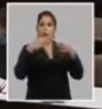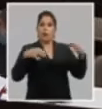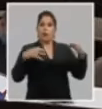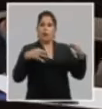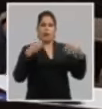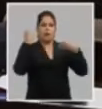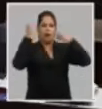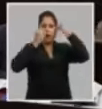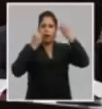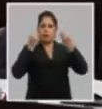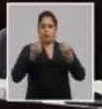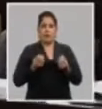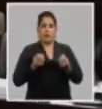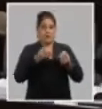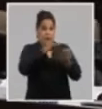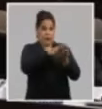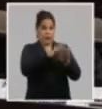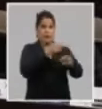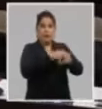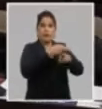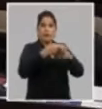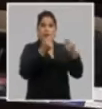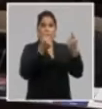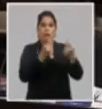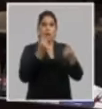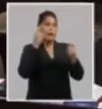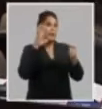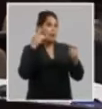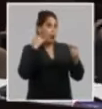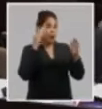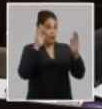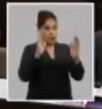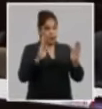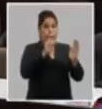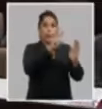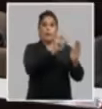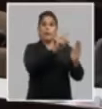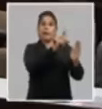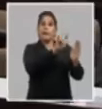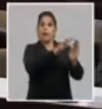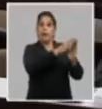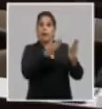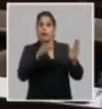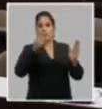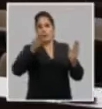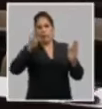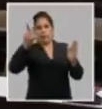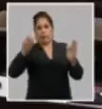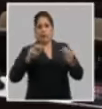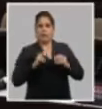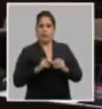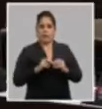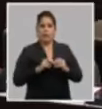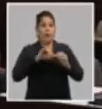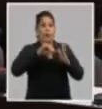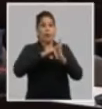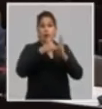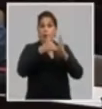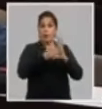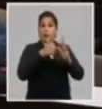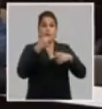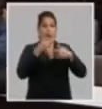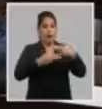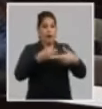documentos. reseña de la economía en el quinquenio 2016-2020. Proyecto